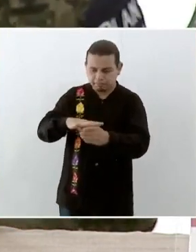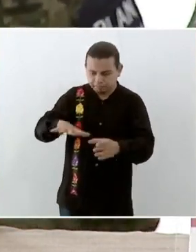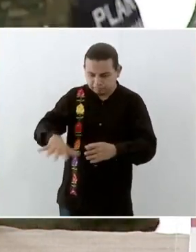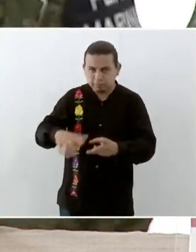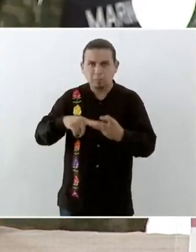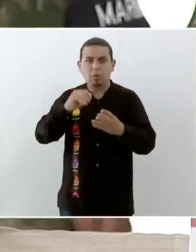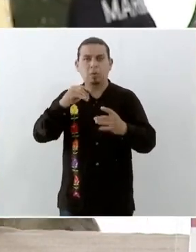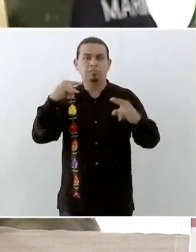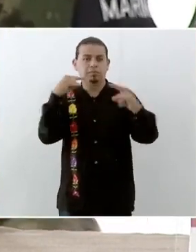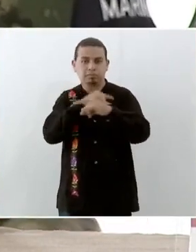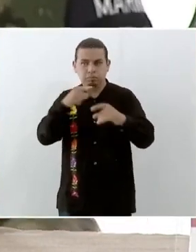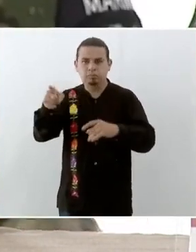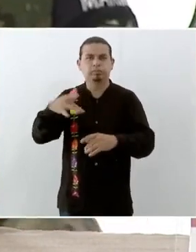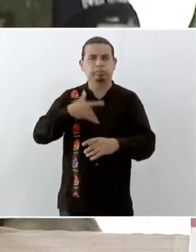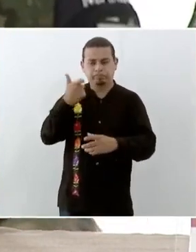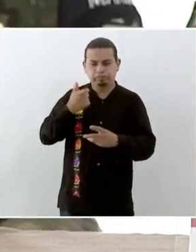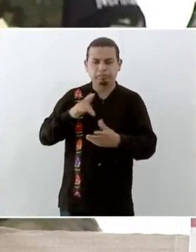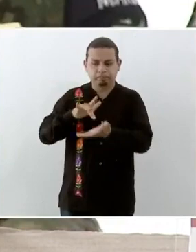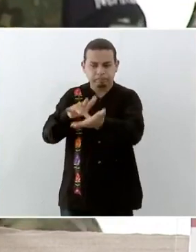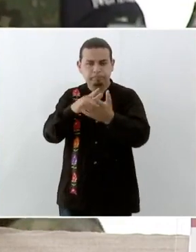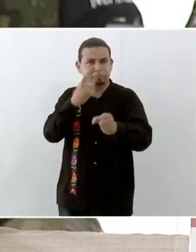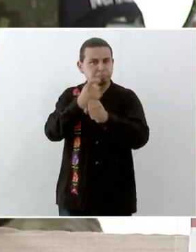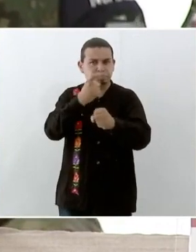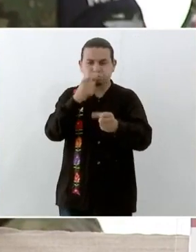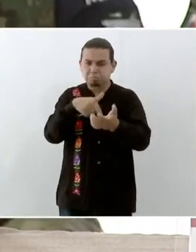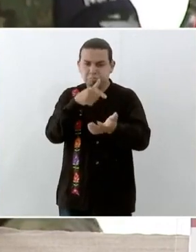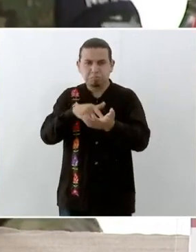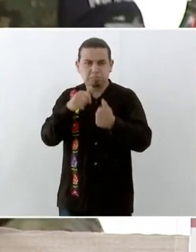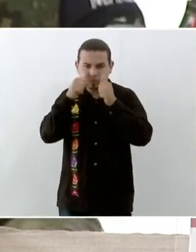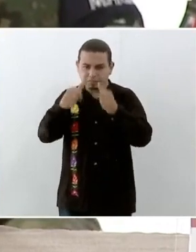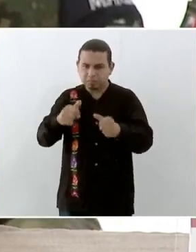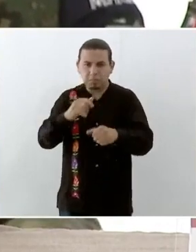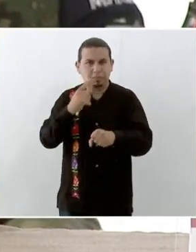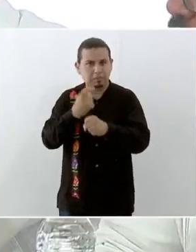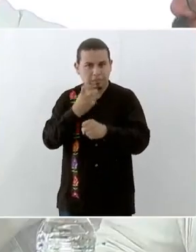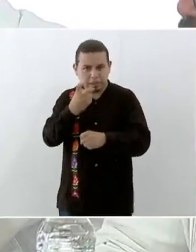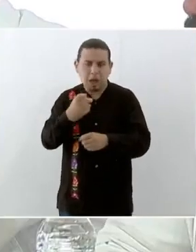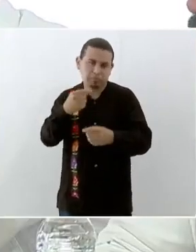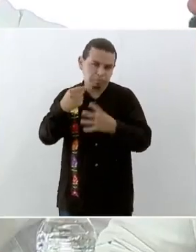hayan visto dañados. Si podemos pasar a la siguiente.